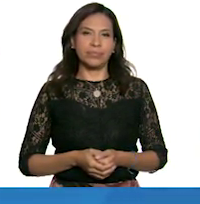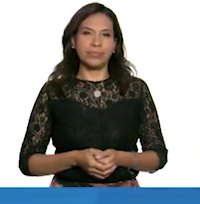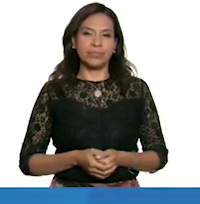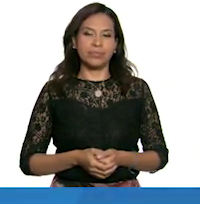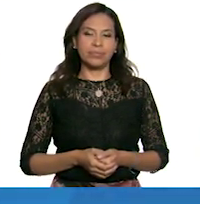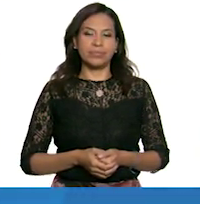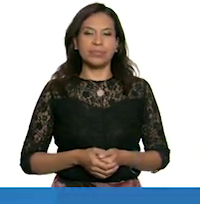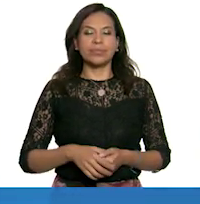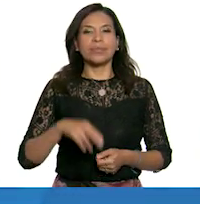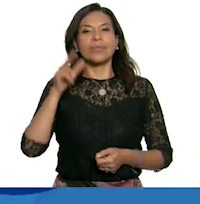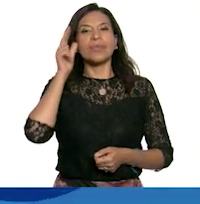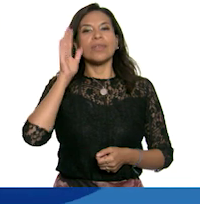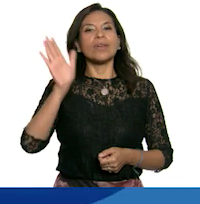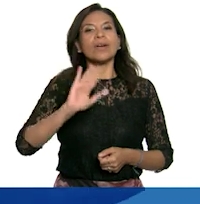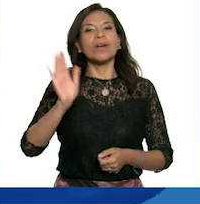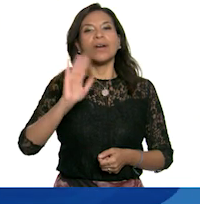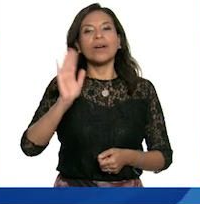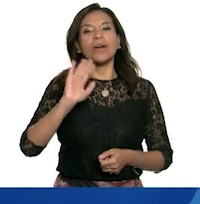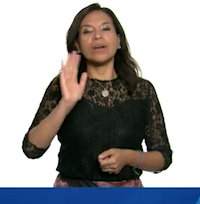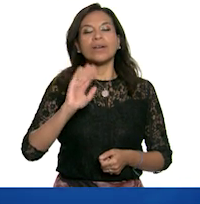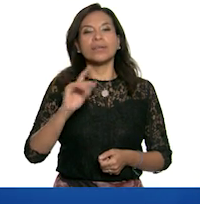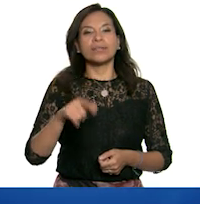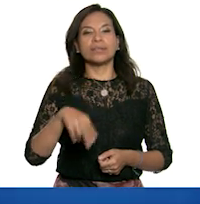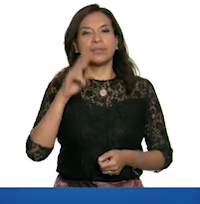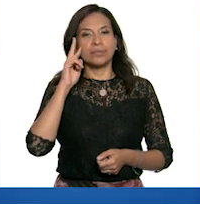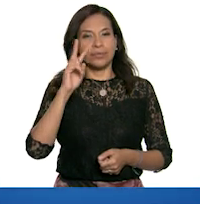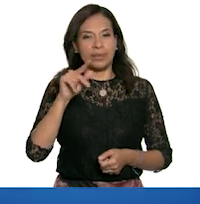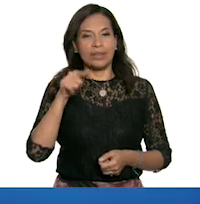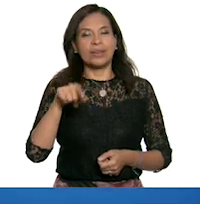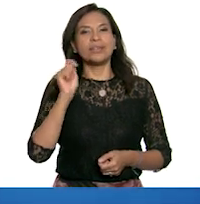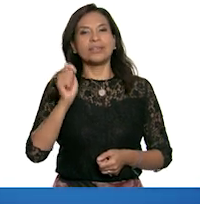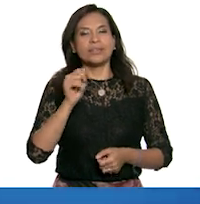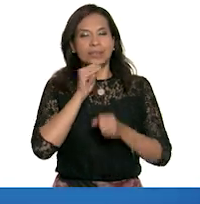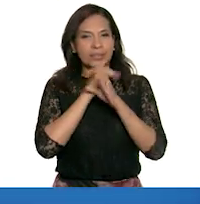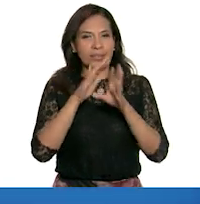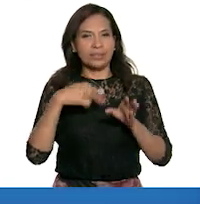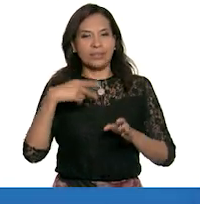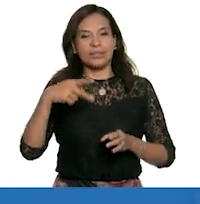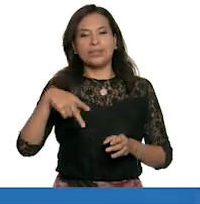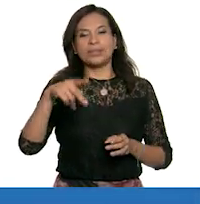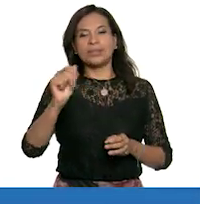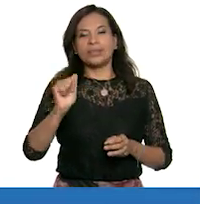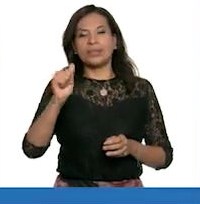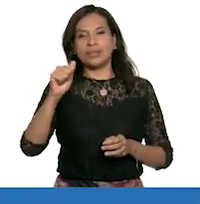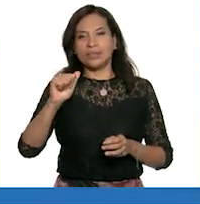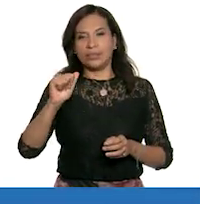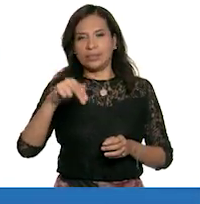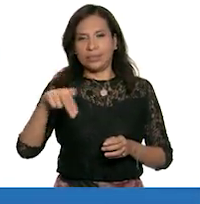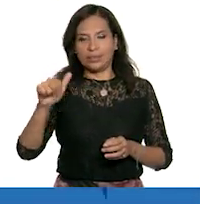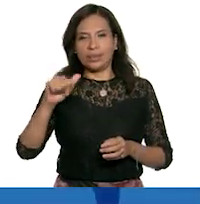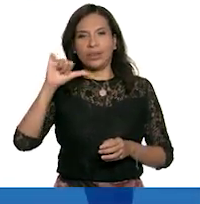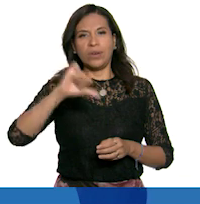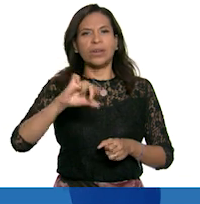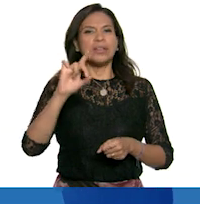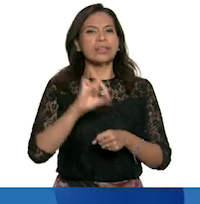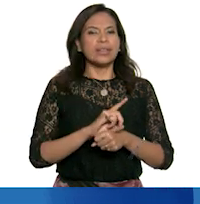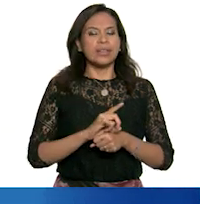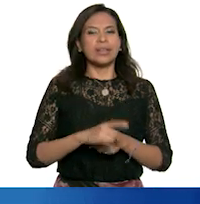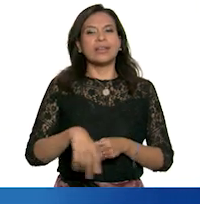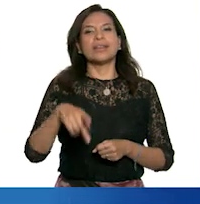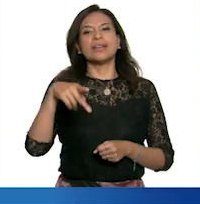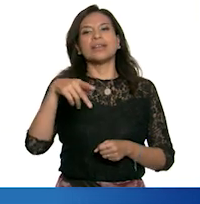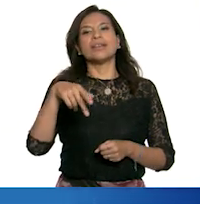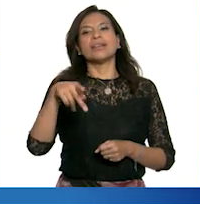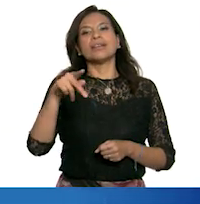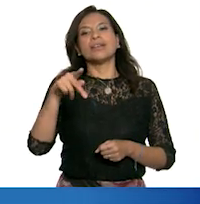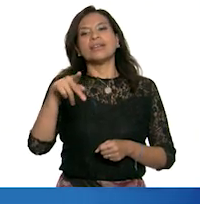¡Hola, niñas y niños! Que sintonizan el informativo. Los saluda Cana y el día de hoy nos encontramos con Casandra